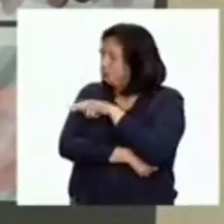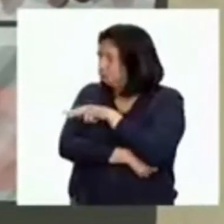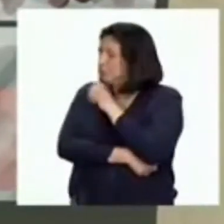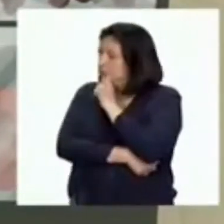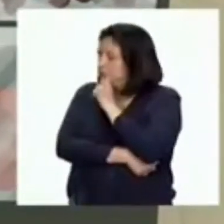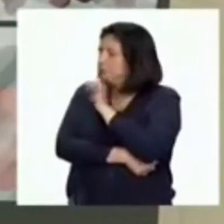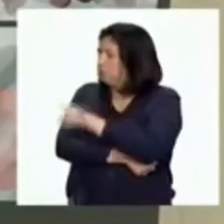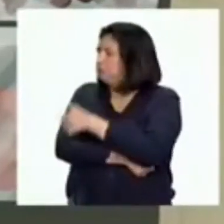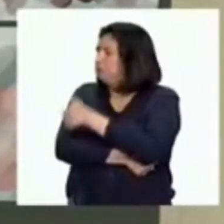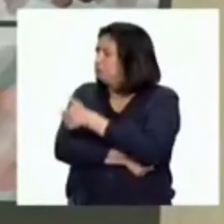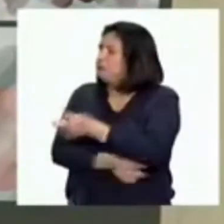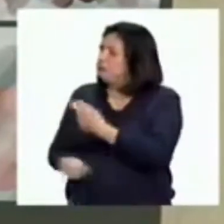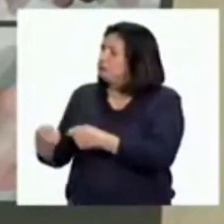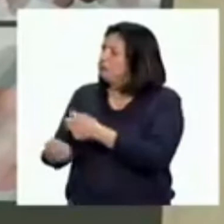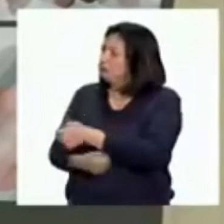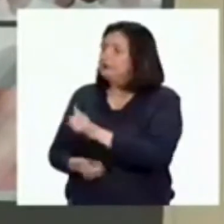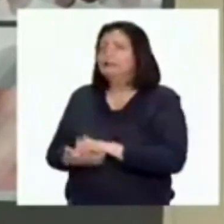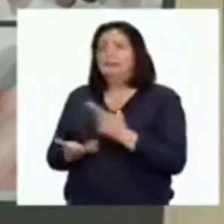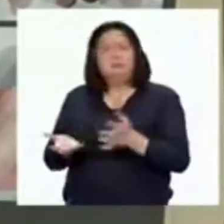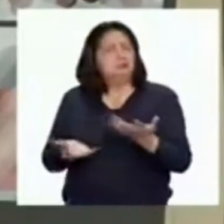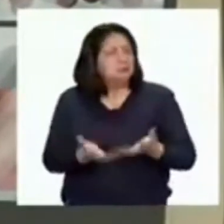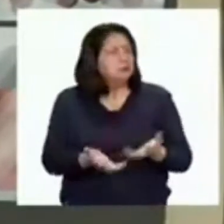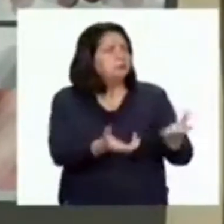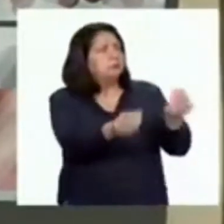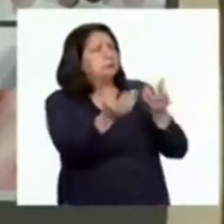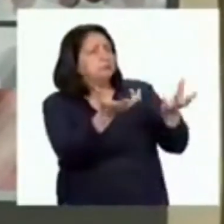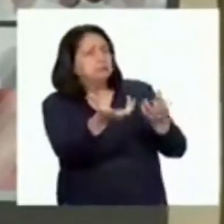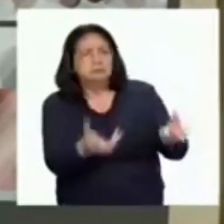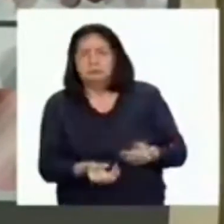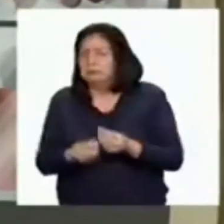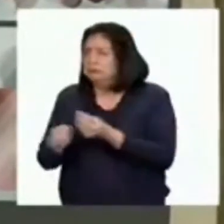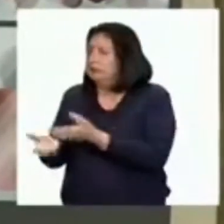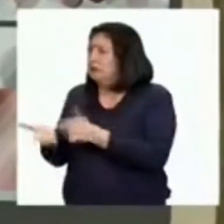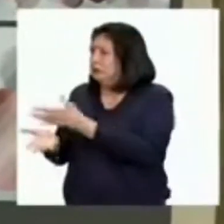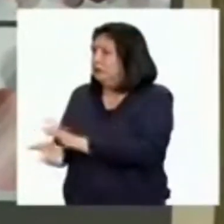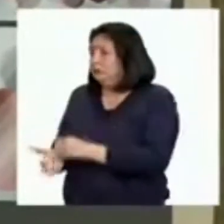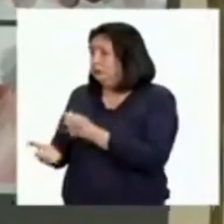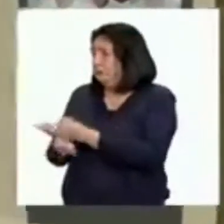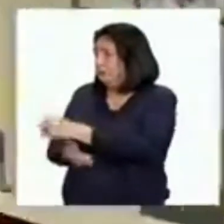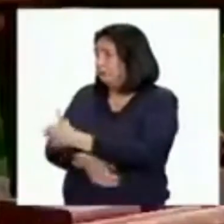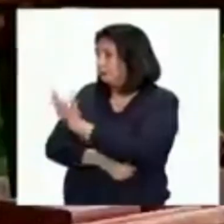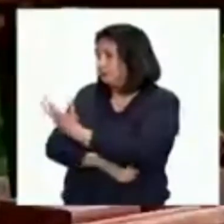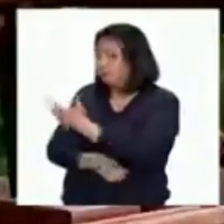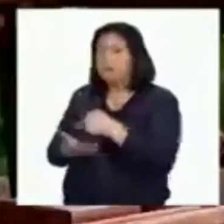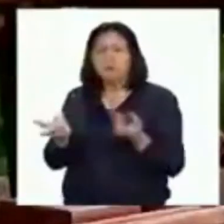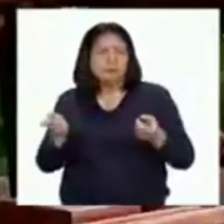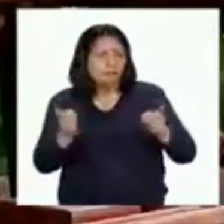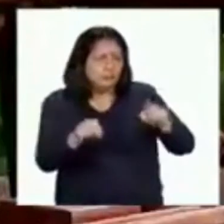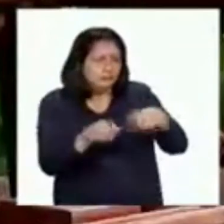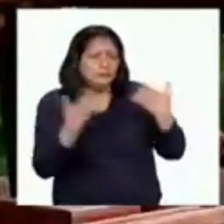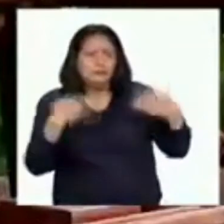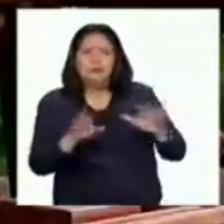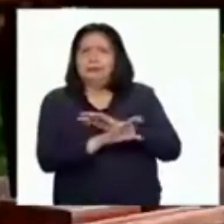era un buen negocio e inmediatamente le compró los primeros cinco. Cuando Mercedes